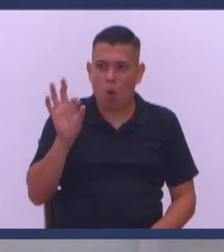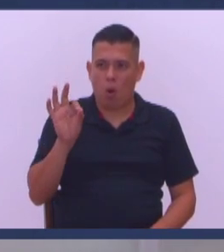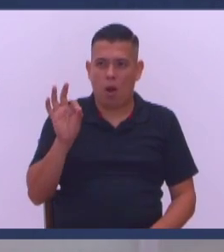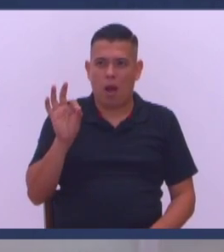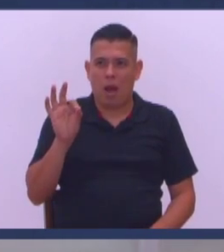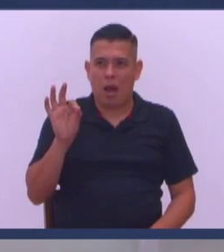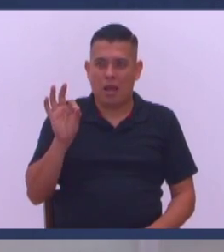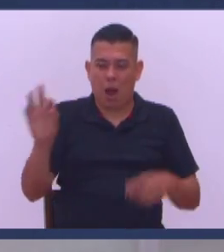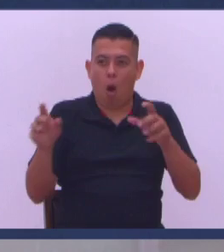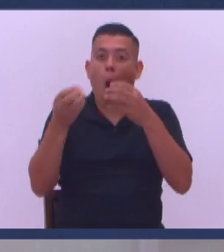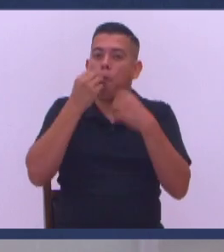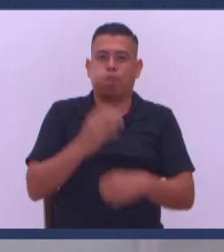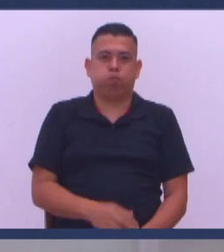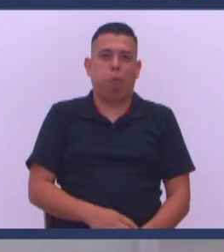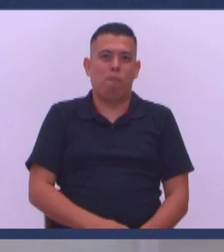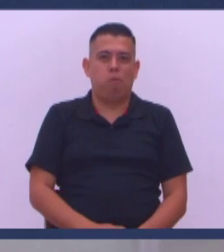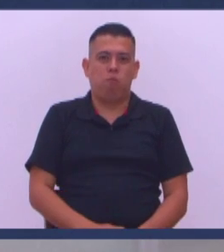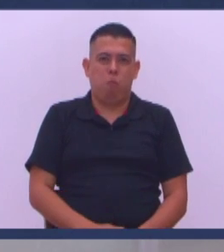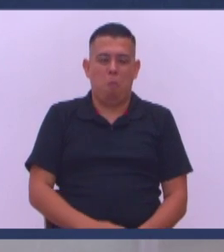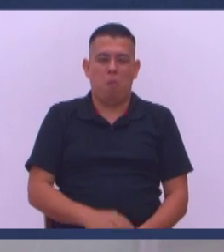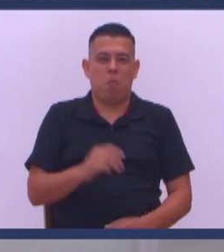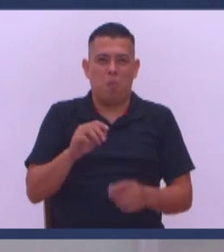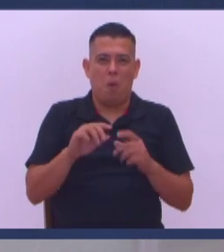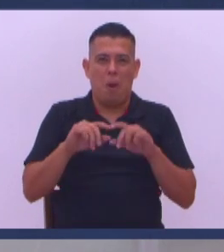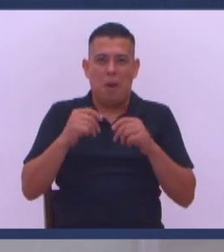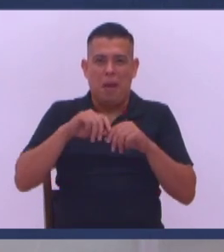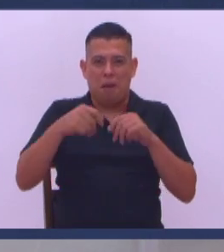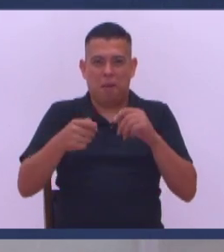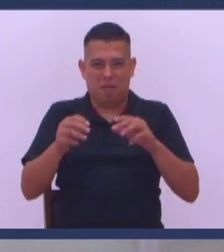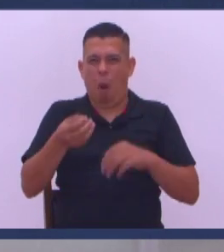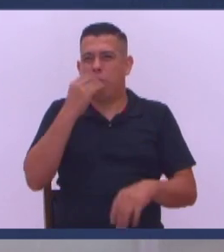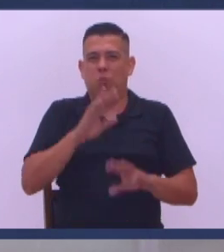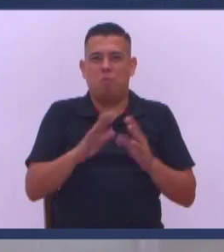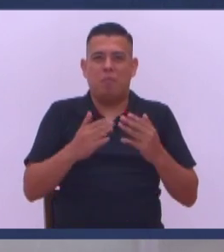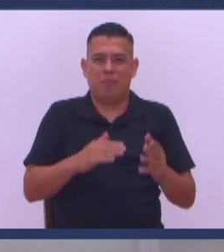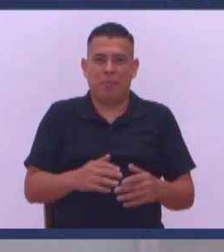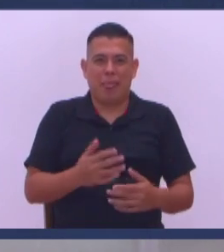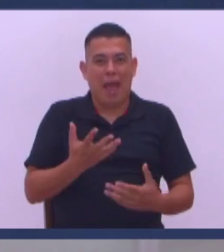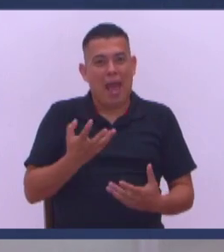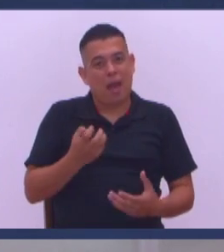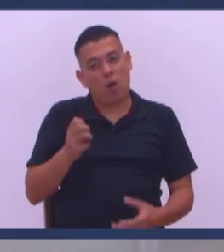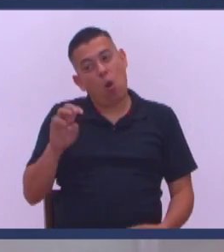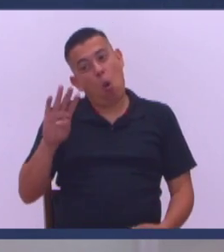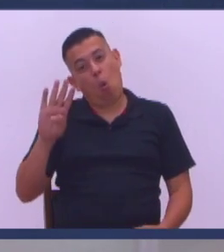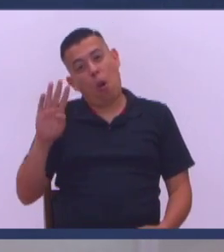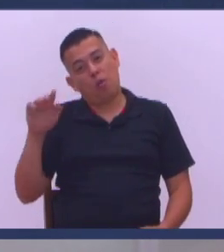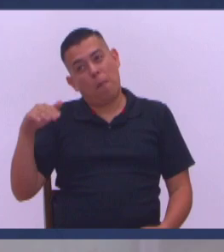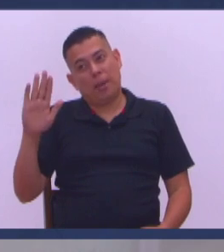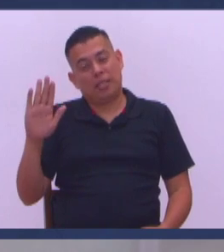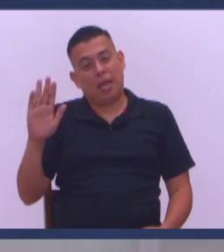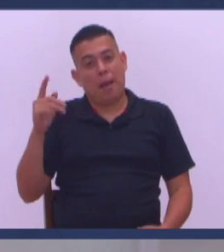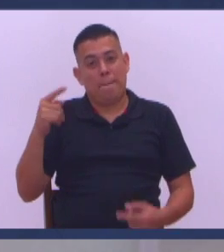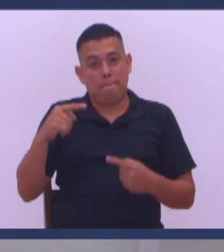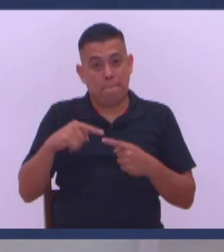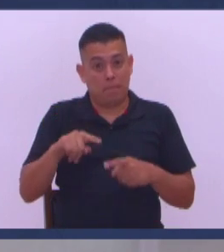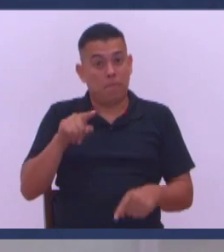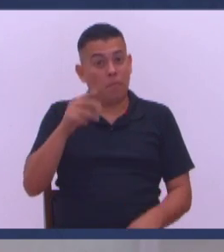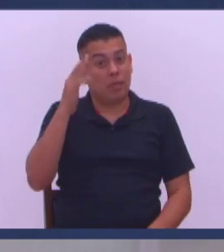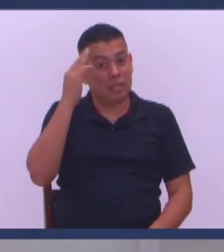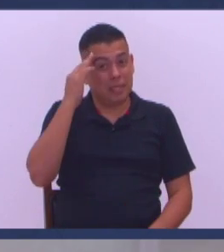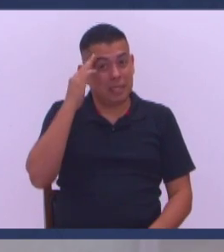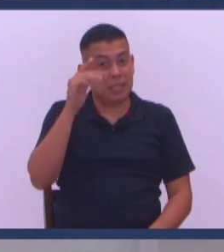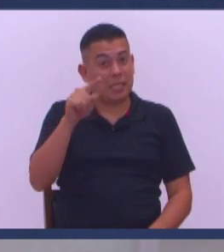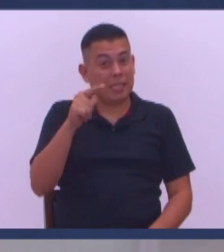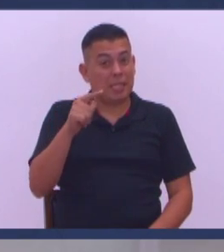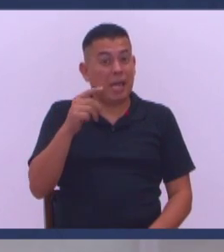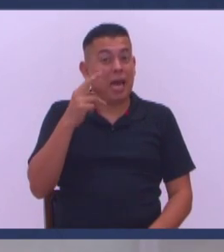Más había tardado Con todo y papel Se lo había metido a la boca Y le digo Tío No es que no te quiera Regalar los otros cuatro Pero tú sabes